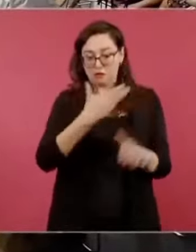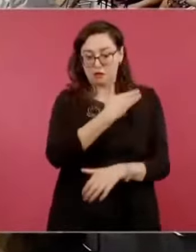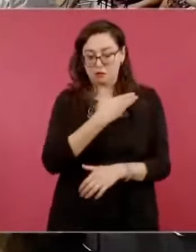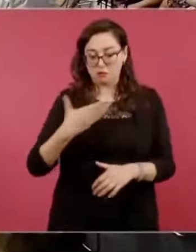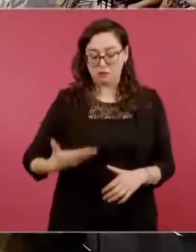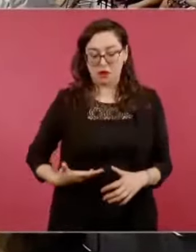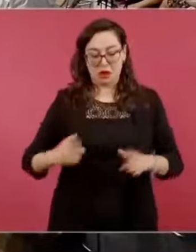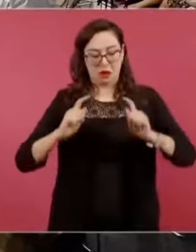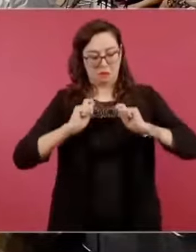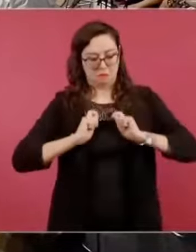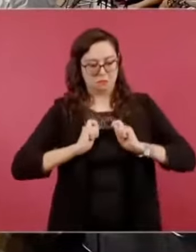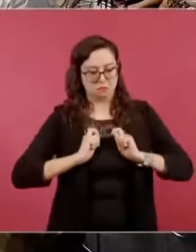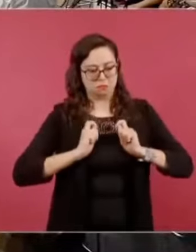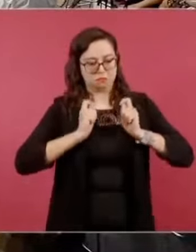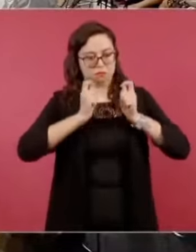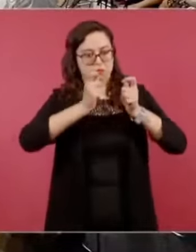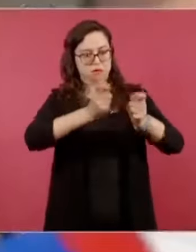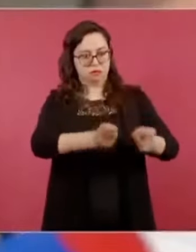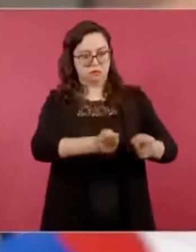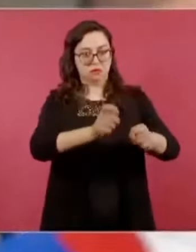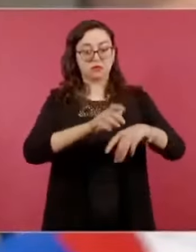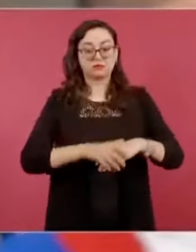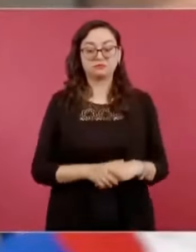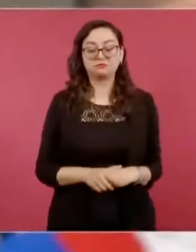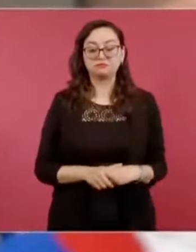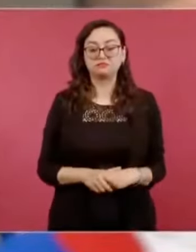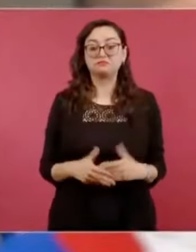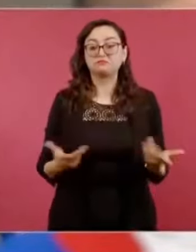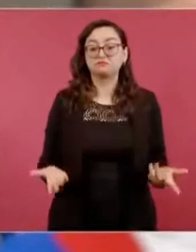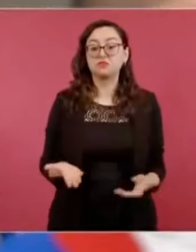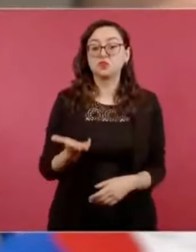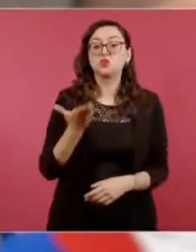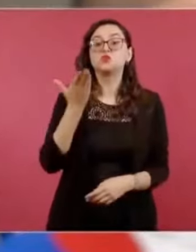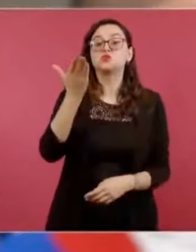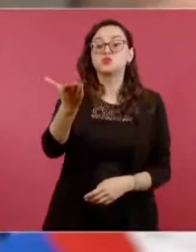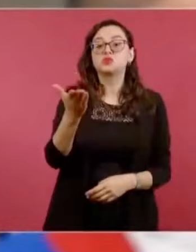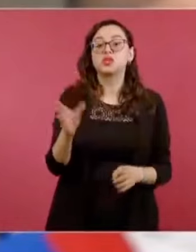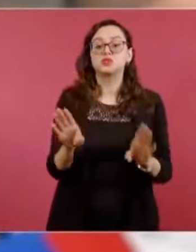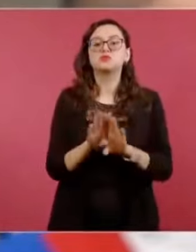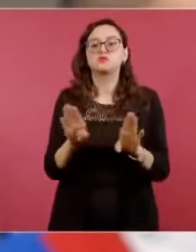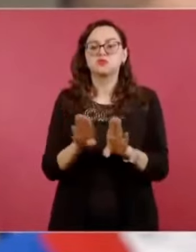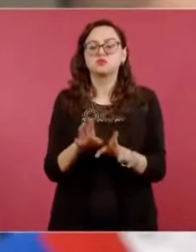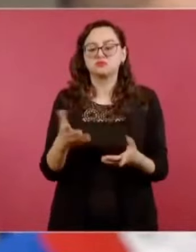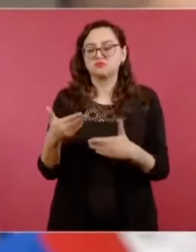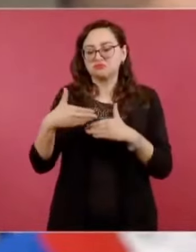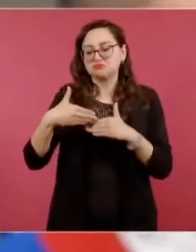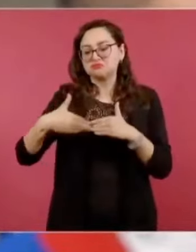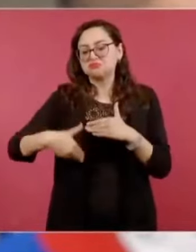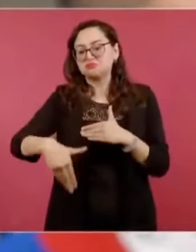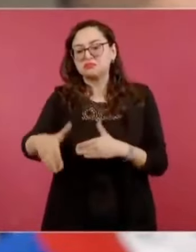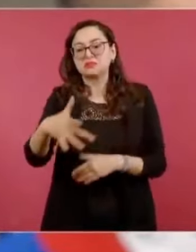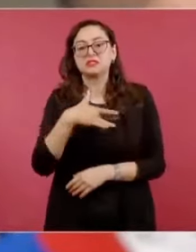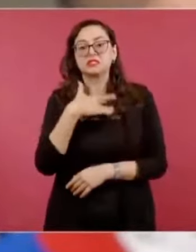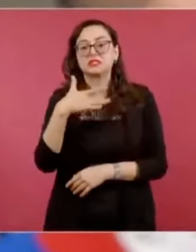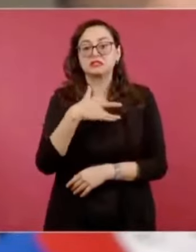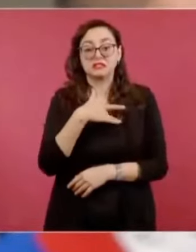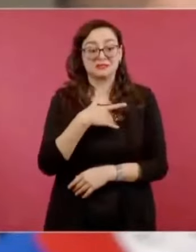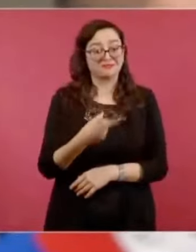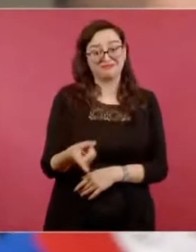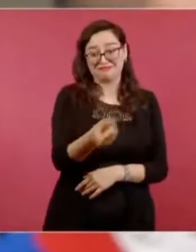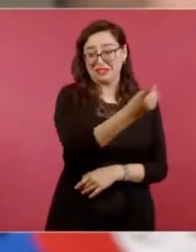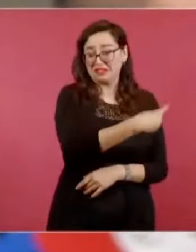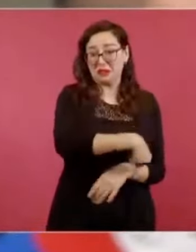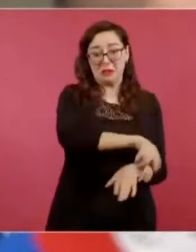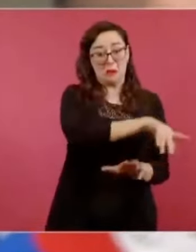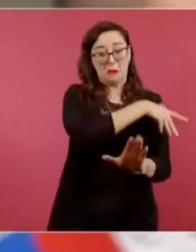sin conferencias mañaneras y buleado ampliamente por los medios tradicionales y sin la posibilidad de defenderse